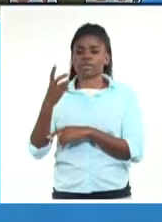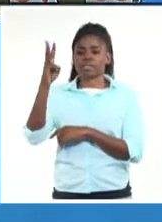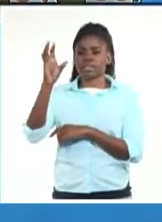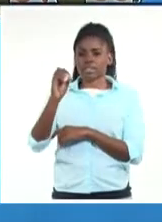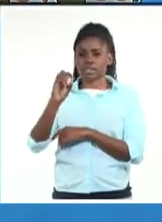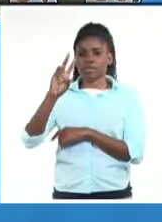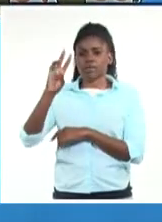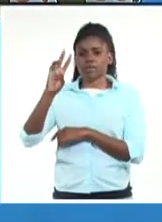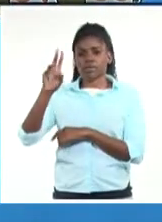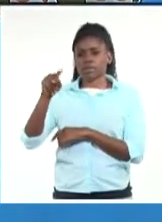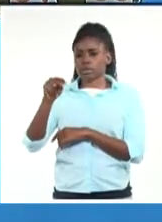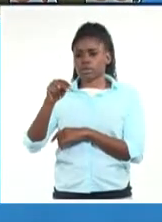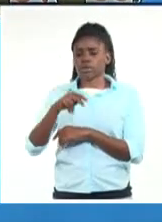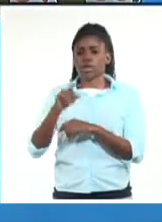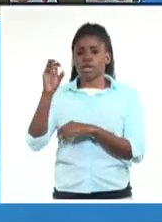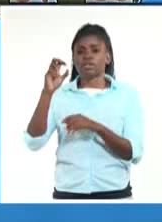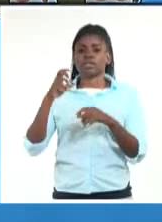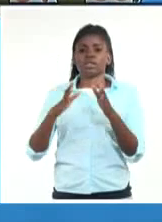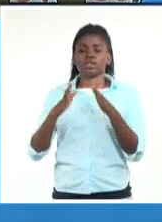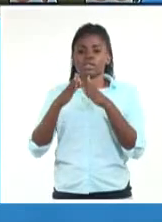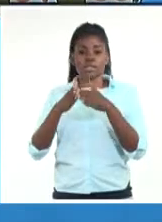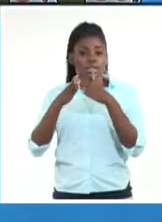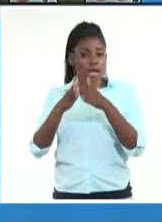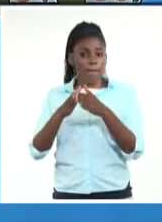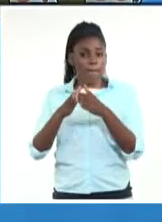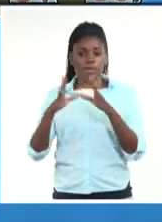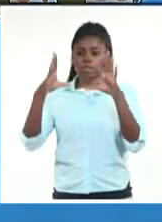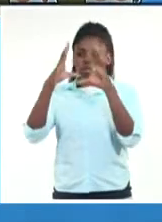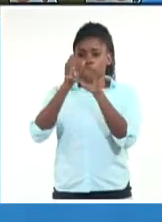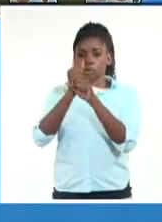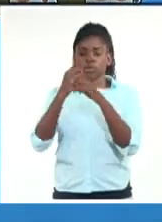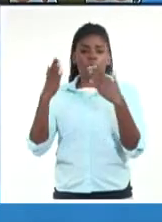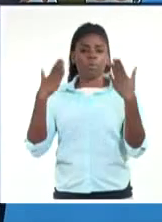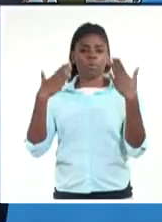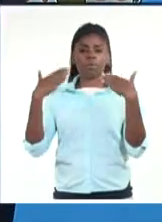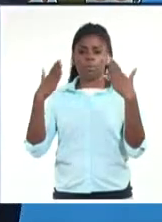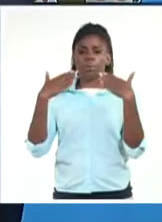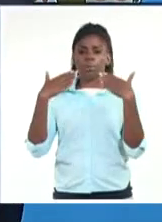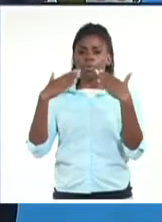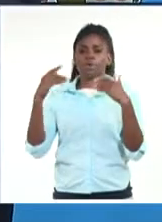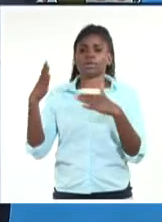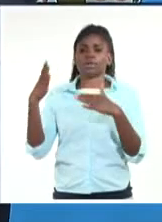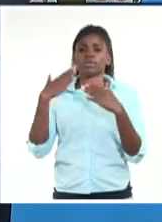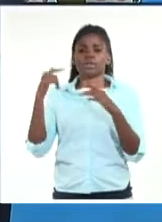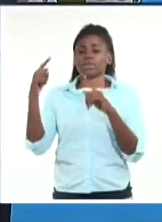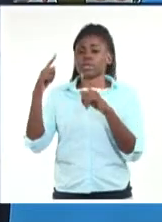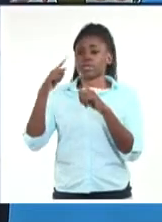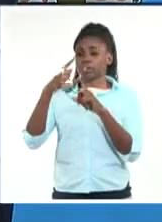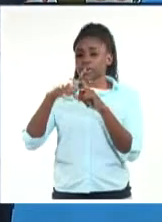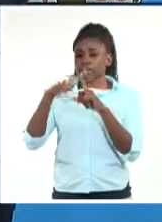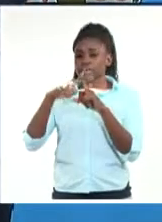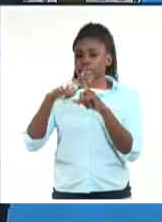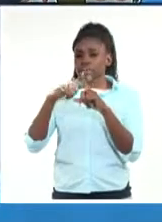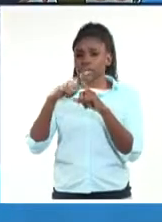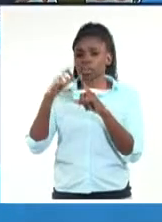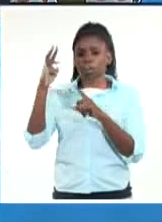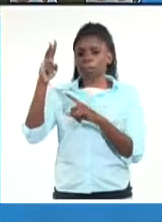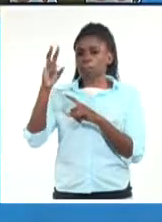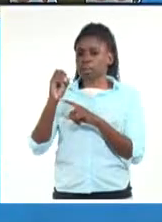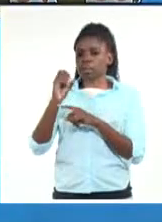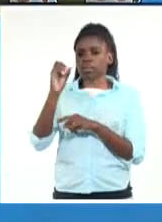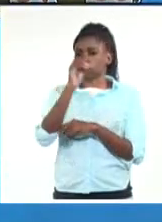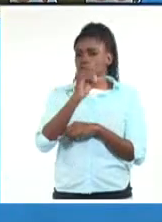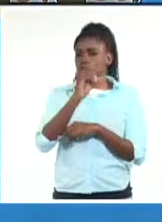solo en la provincia de Granma. En la noche, las temperaturas frescas. valores de temperatura, fíjense, entre 20 a 21 grados Celsius en el